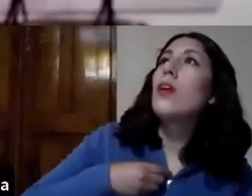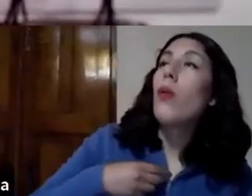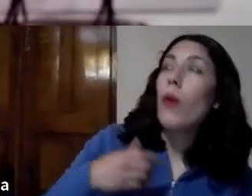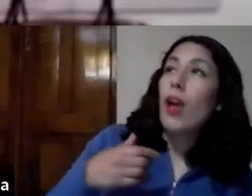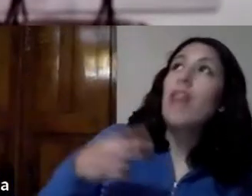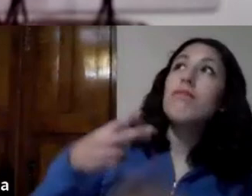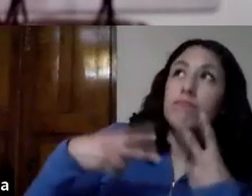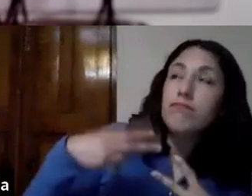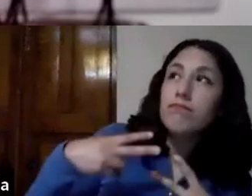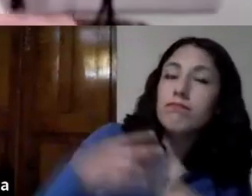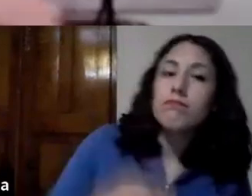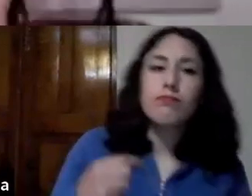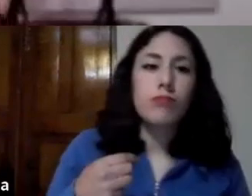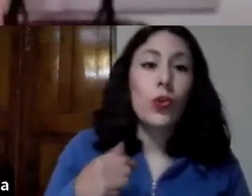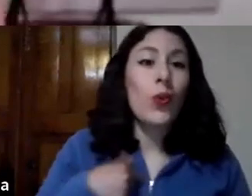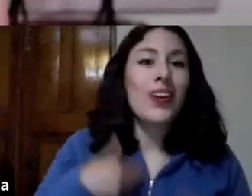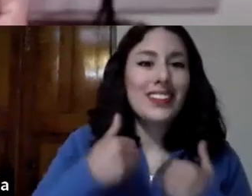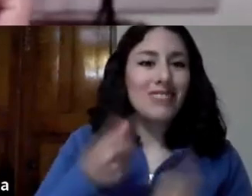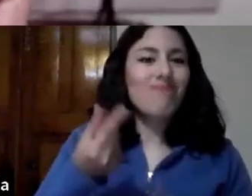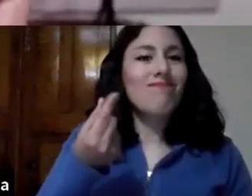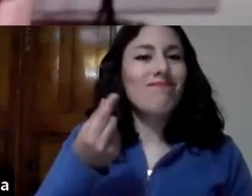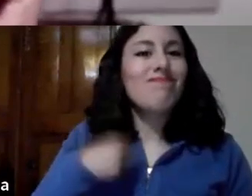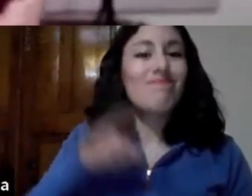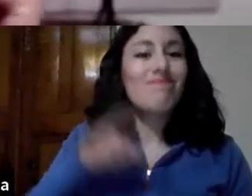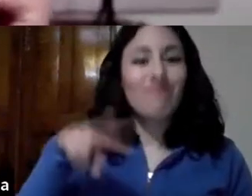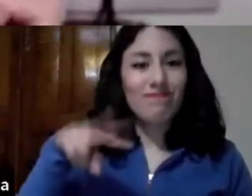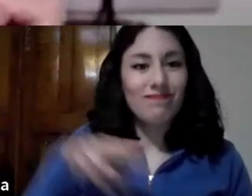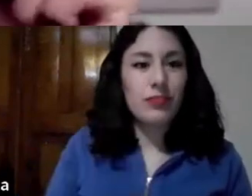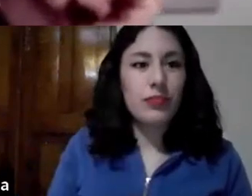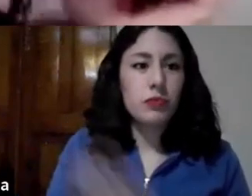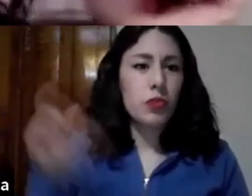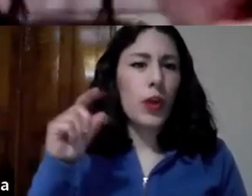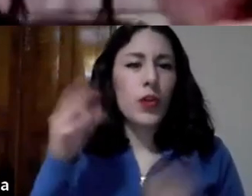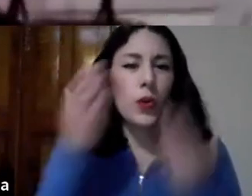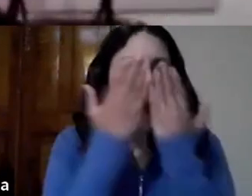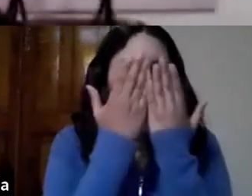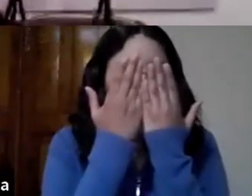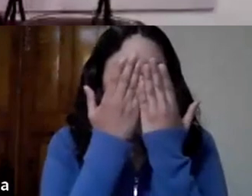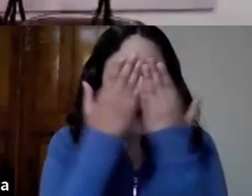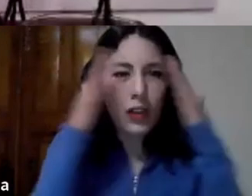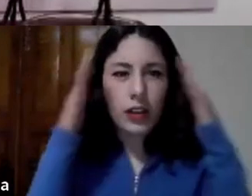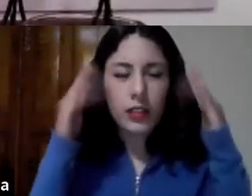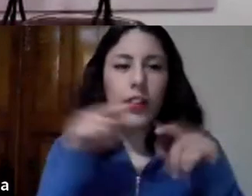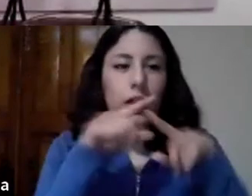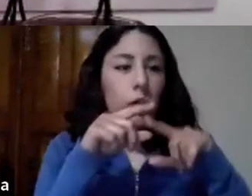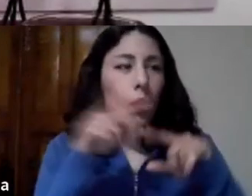yo ando presentándome por el mundo con muchas máscaras y cuando entro en relación con Dios ¿qué hago? es como que mi